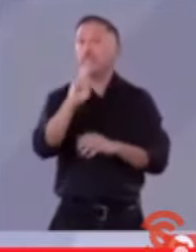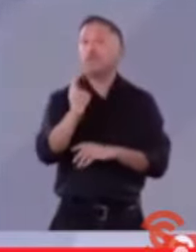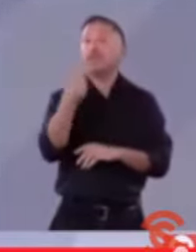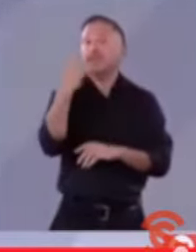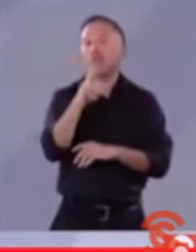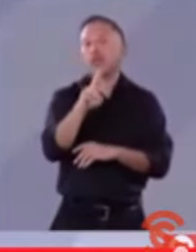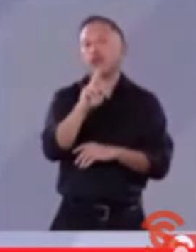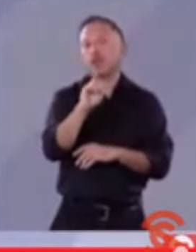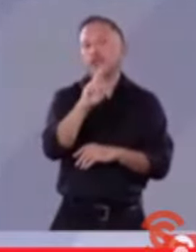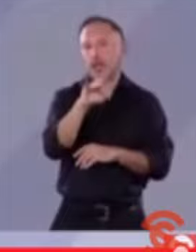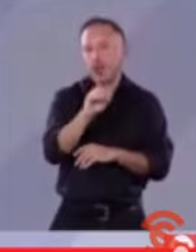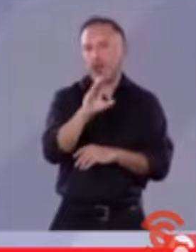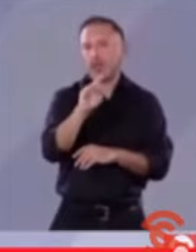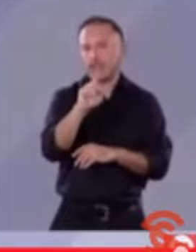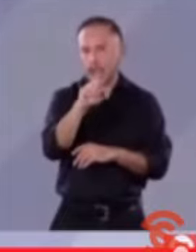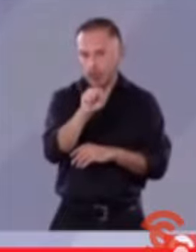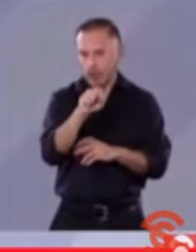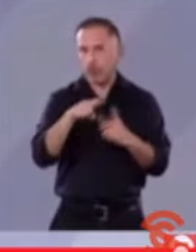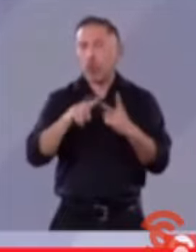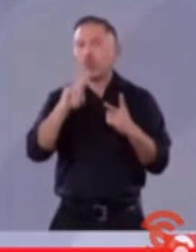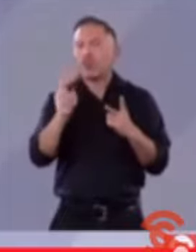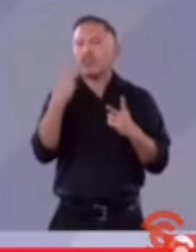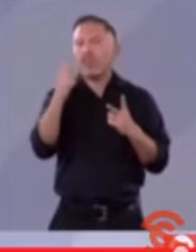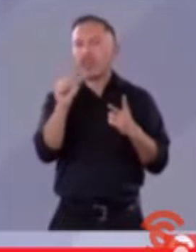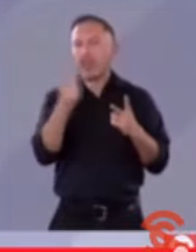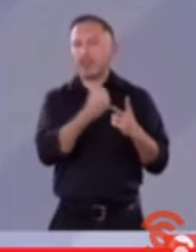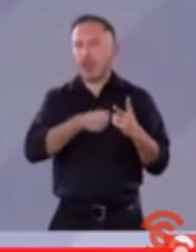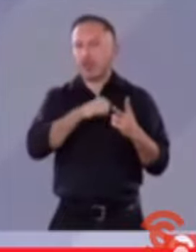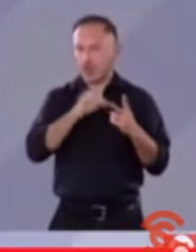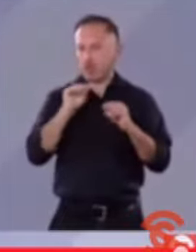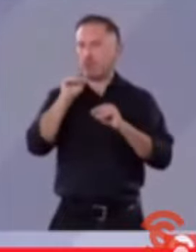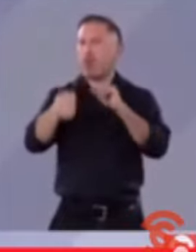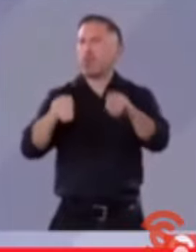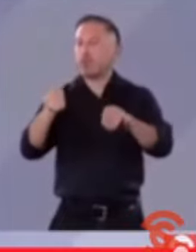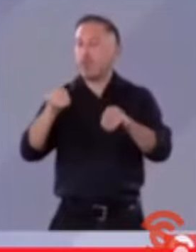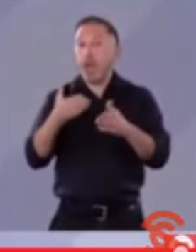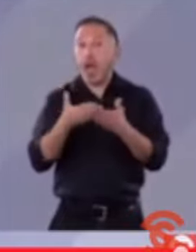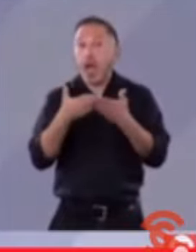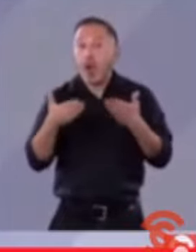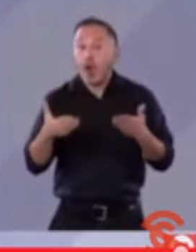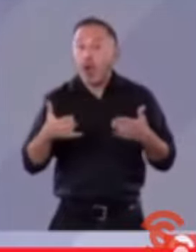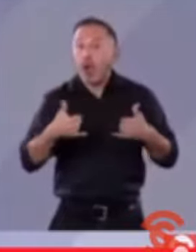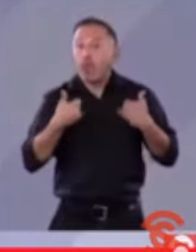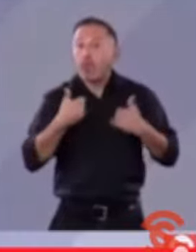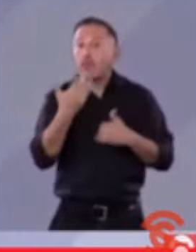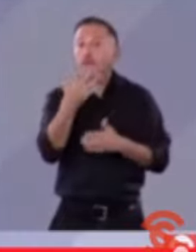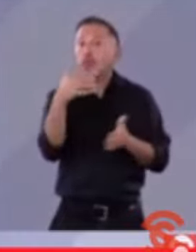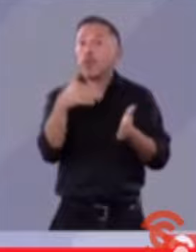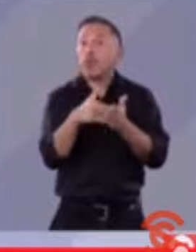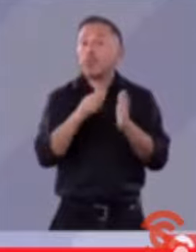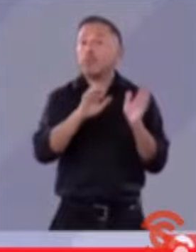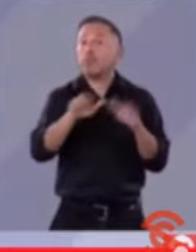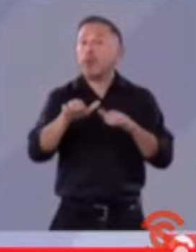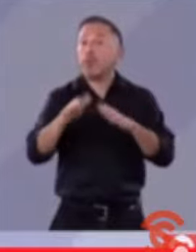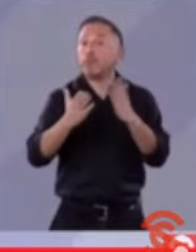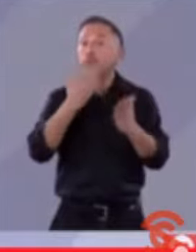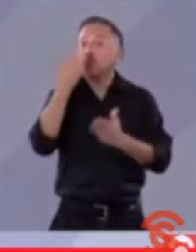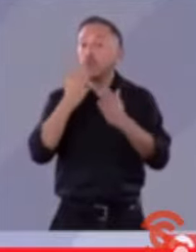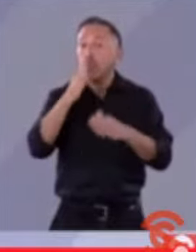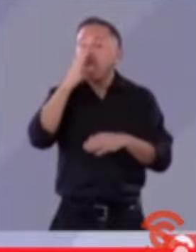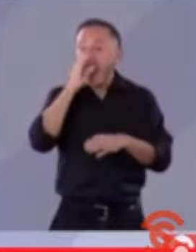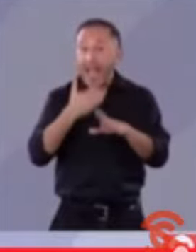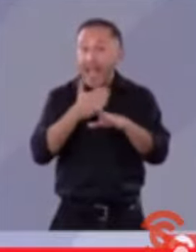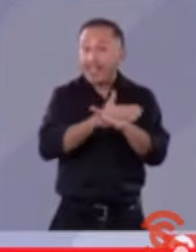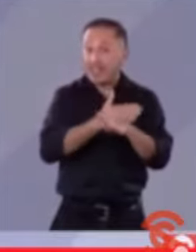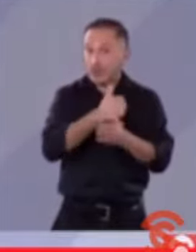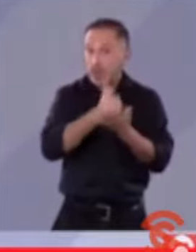Universidad de la Salud. Hoy estudian 50 mil jóvenes que antes no tenían la posibilidad de estudiar en la